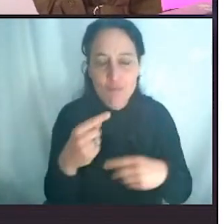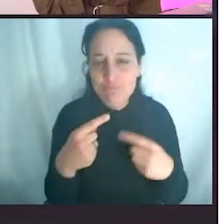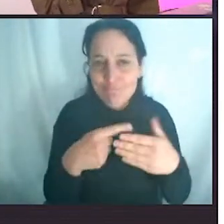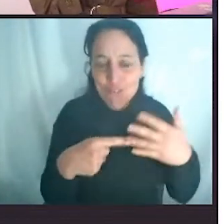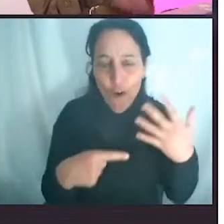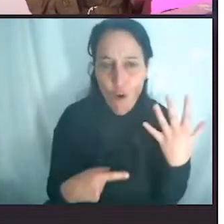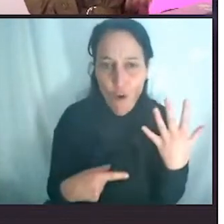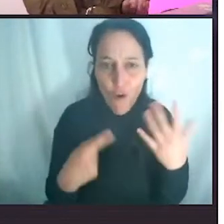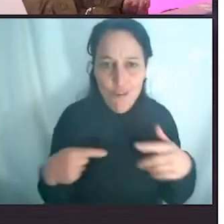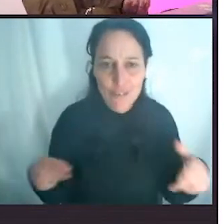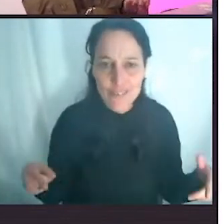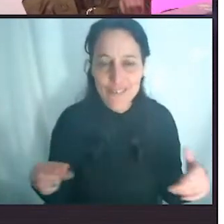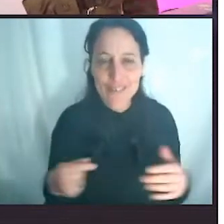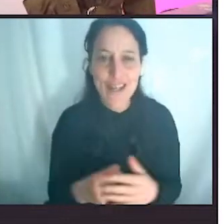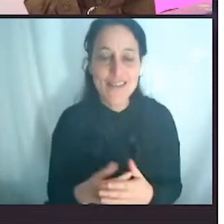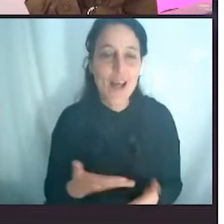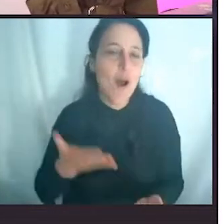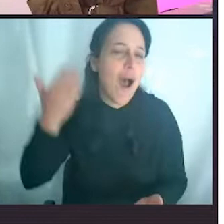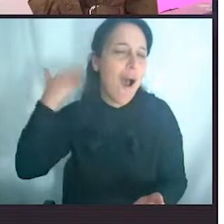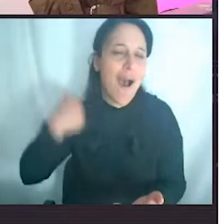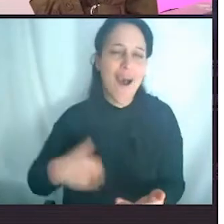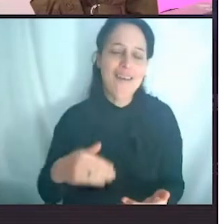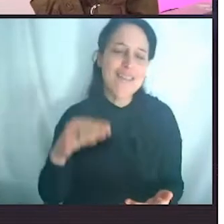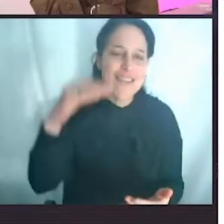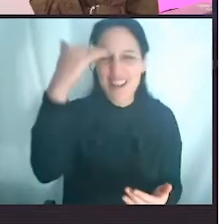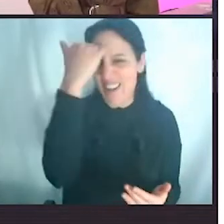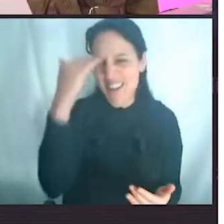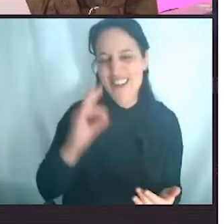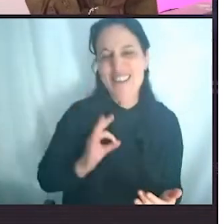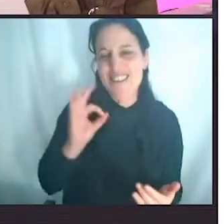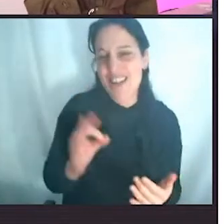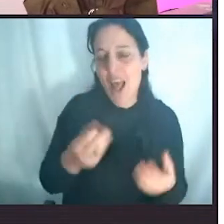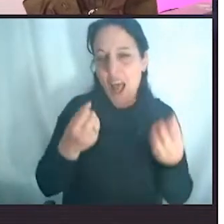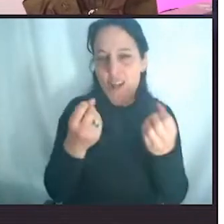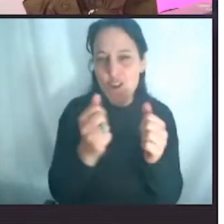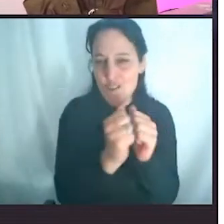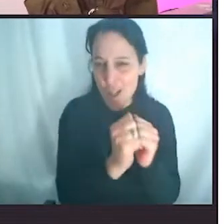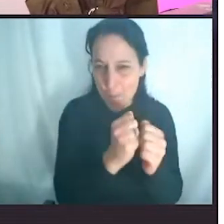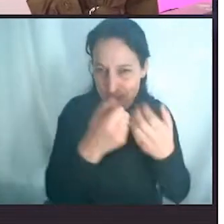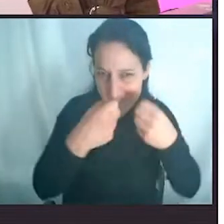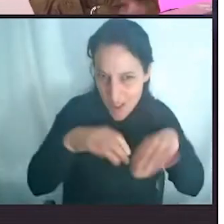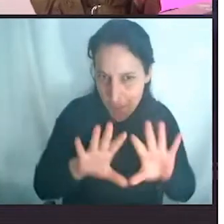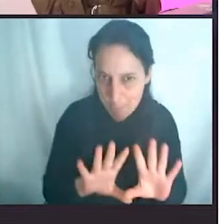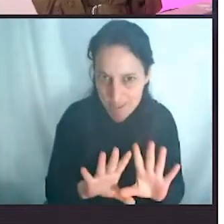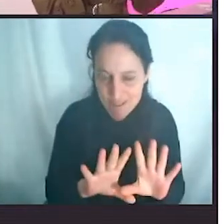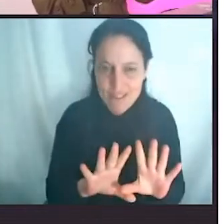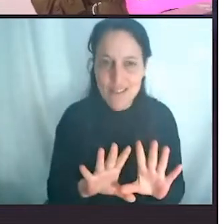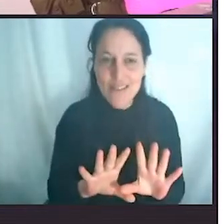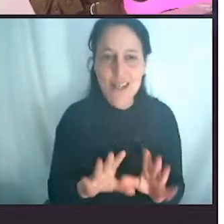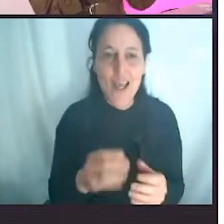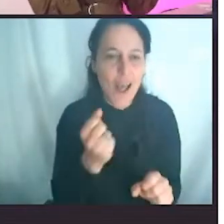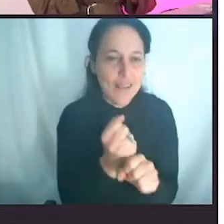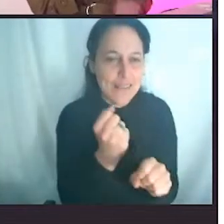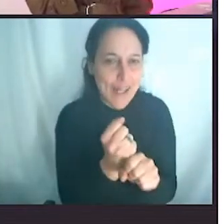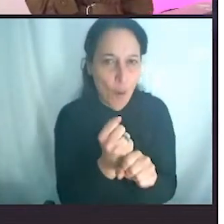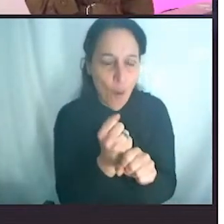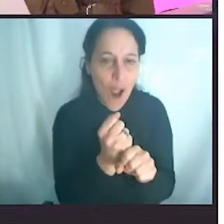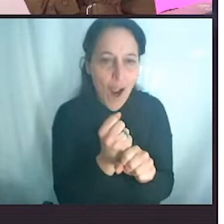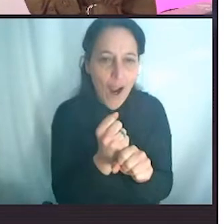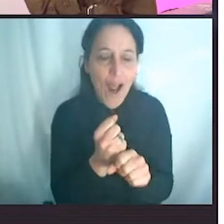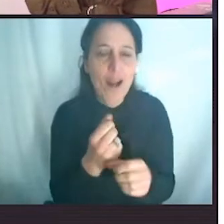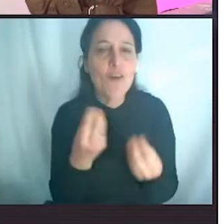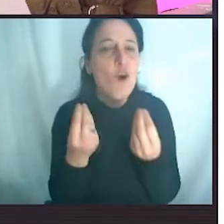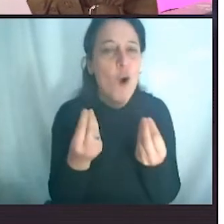empecé con una empresa que hacía productos a partir del descarte de fábricas de botones. Hacíamos elefantes, como este que están viendo,